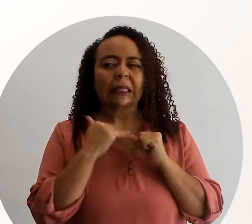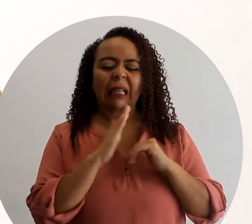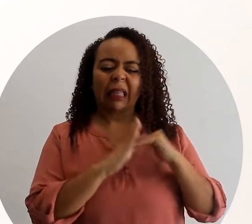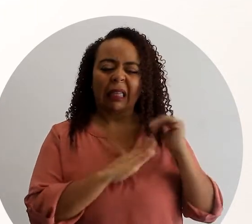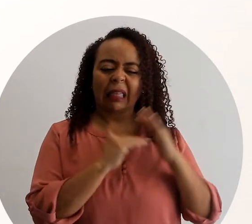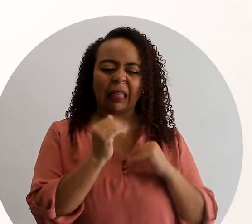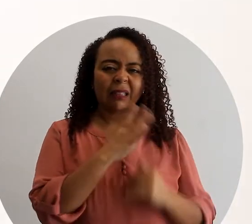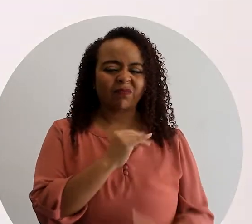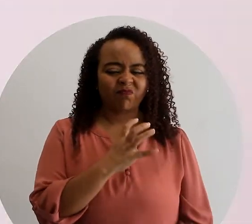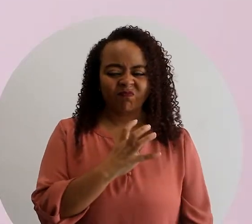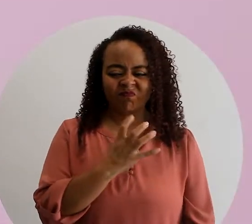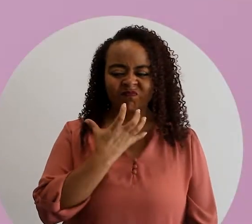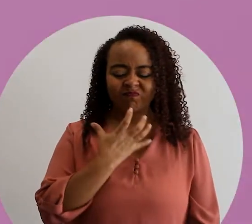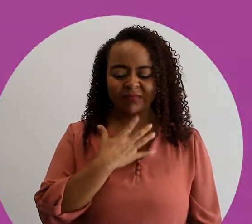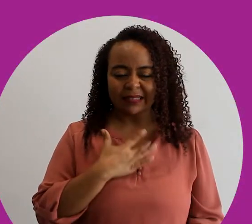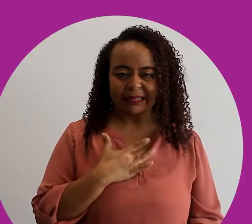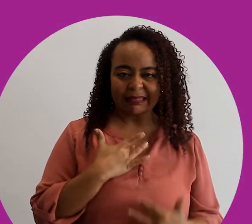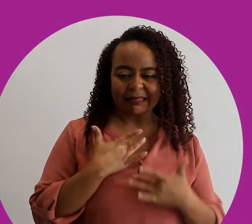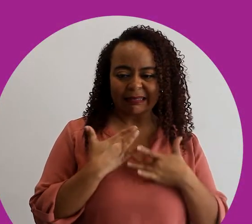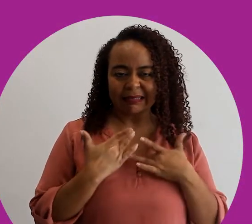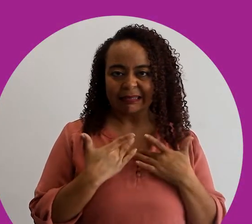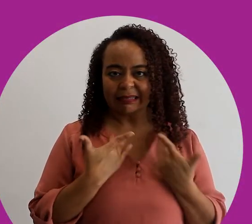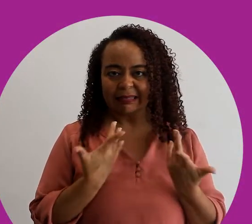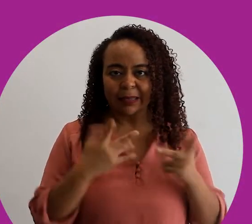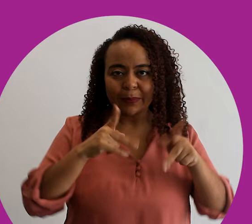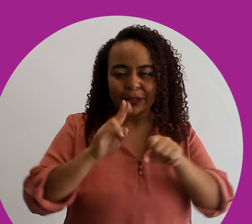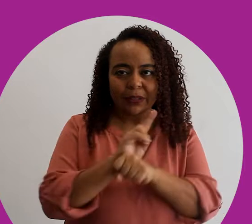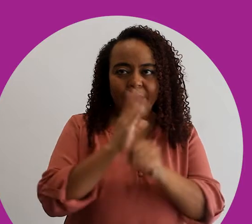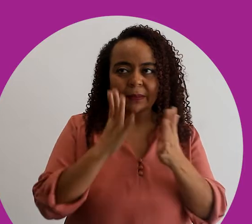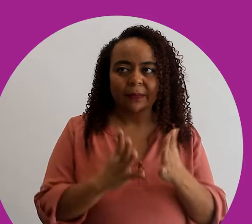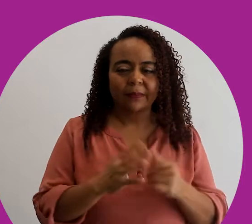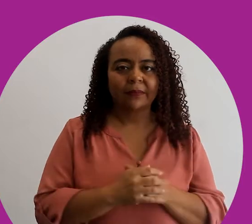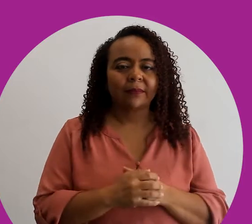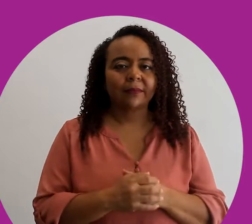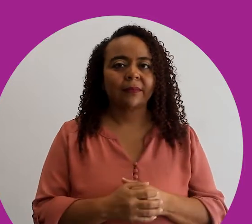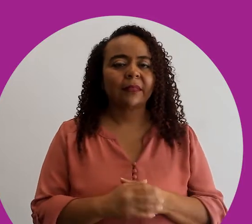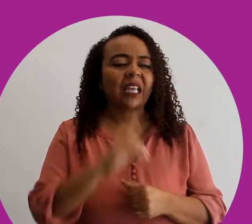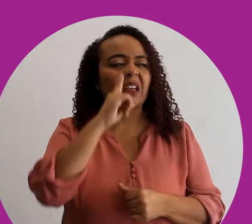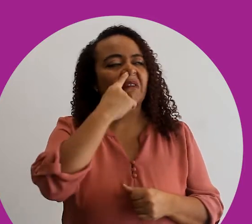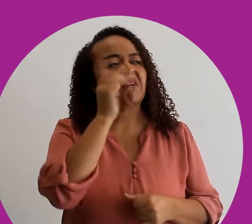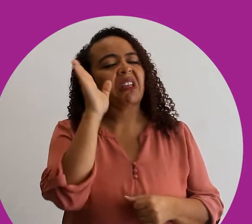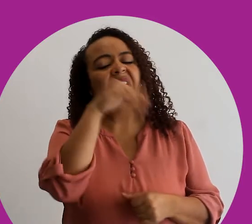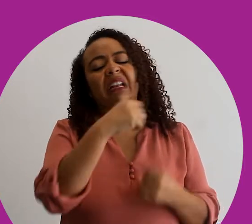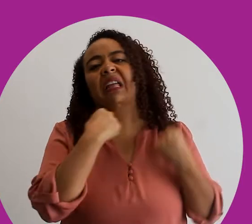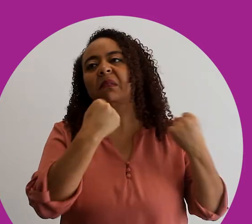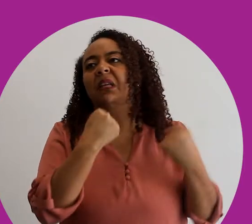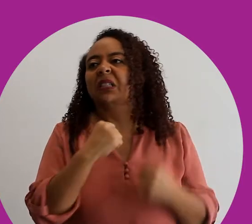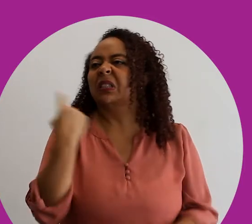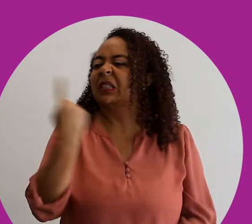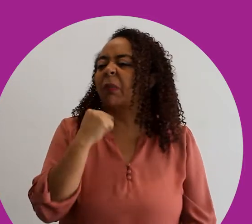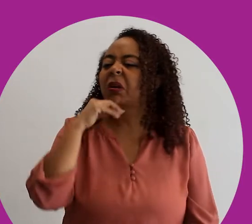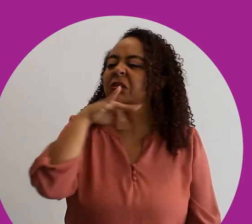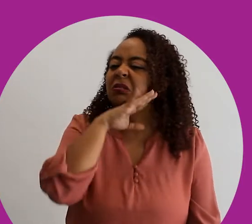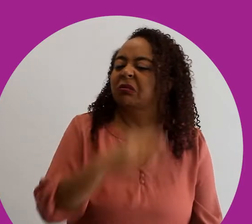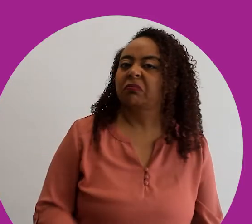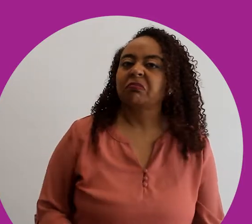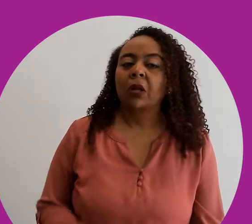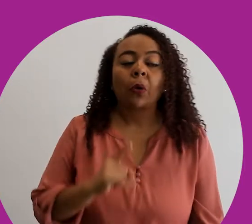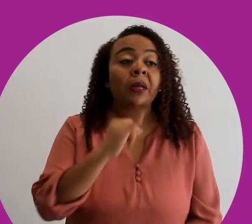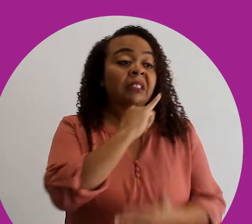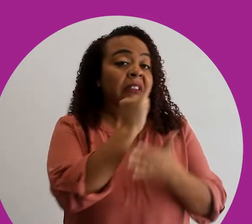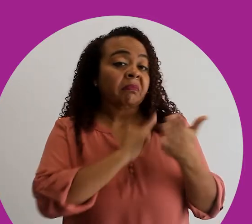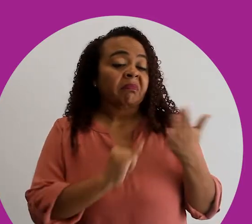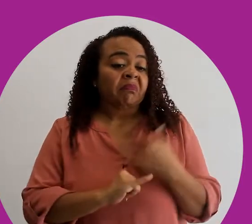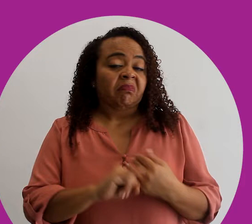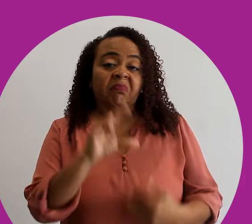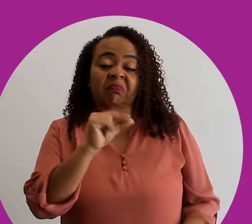malestar entre las personas consumidoras como, que he volvido de ir al gimnasio, siempre está sucio, o este diseño de blusa es